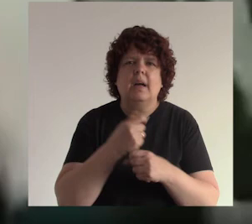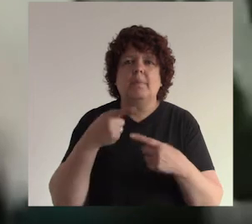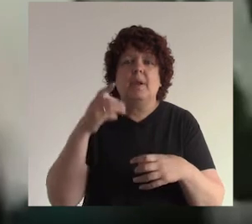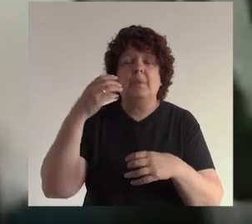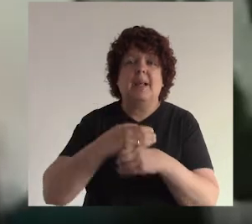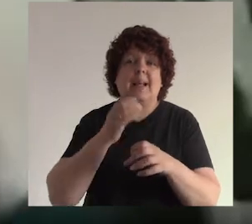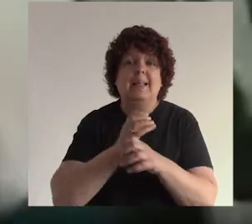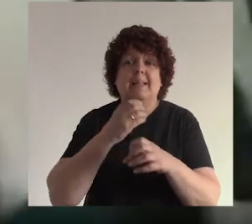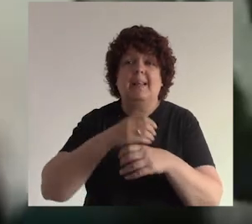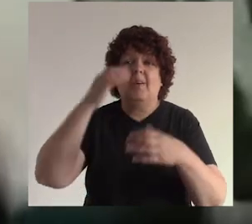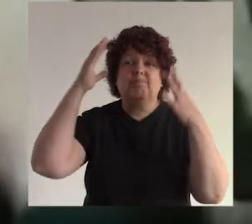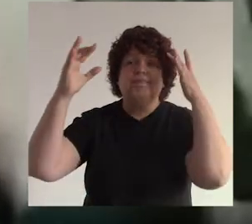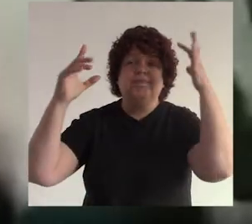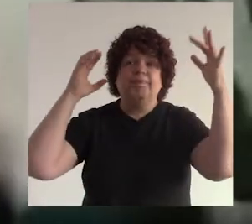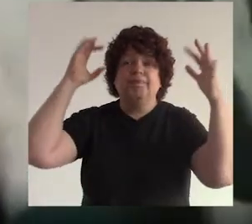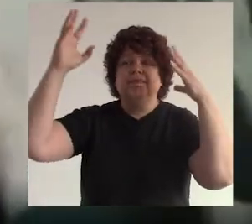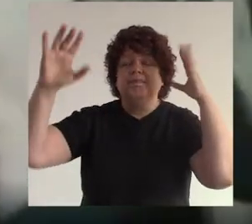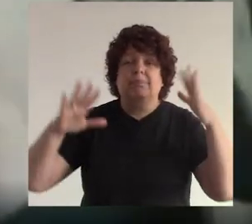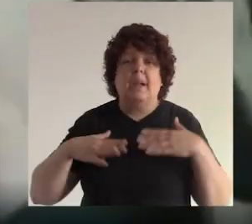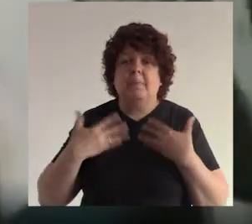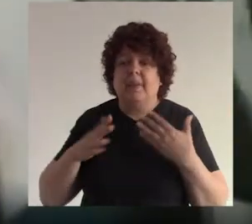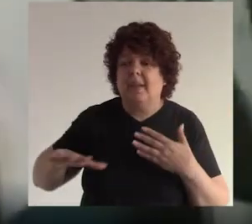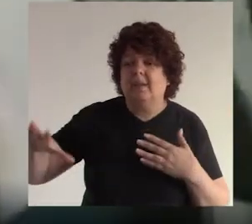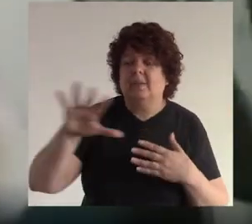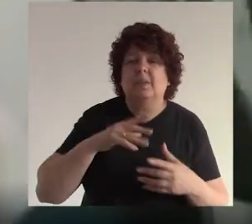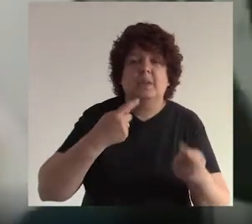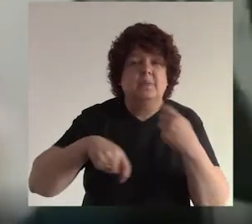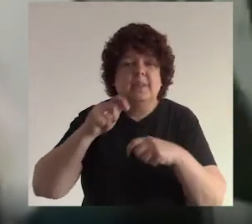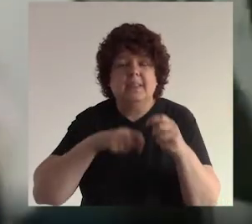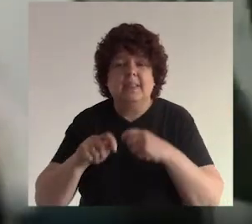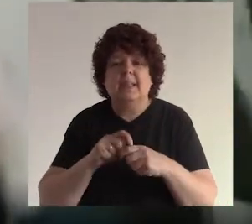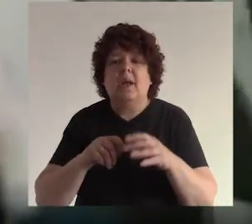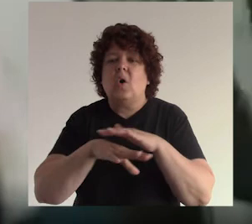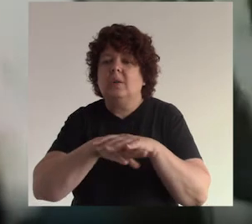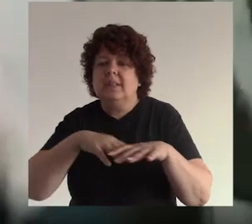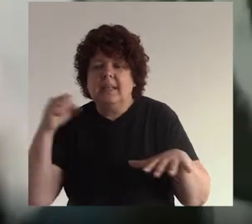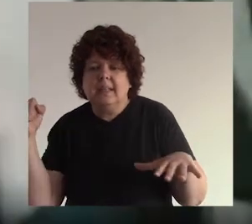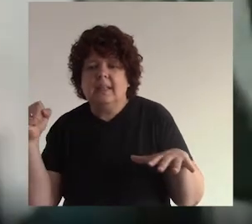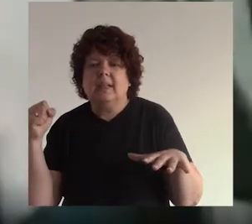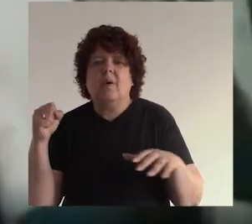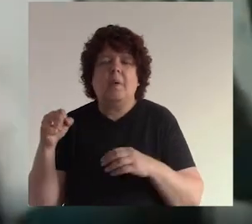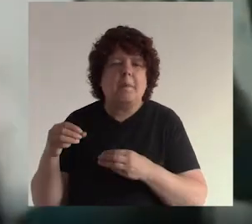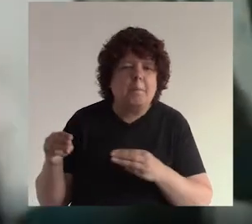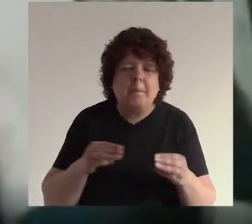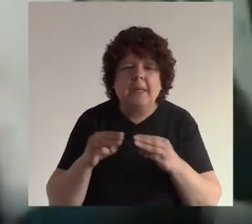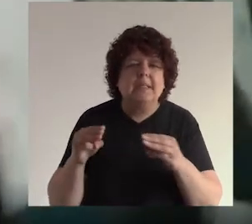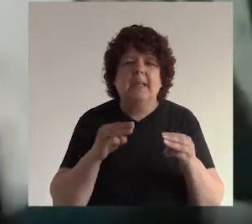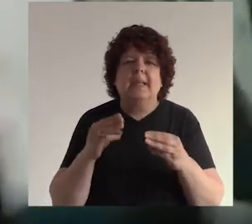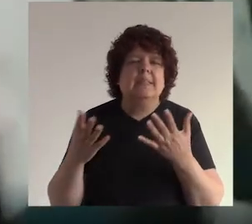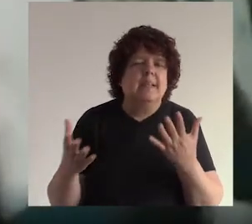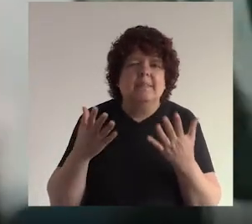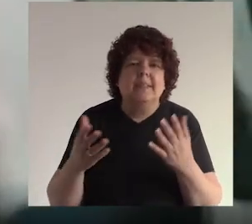pero mira la creatividad para nosotros poder vender o salir de ahí con estrategias